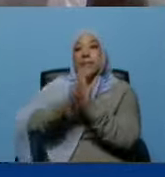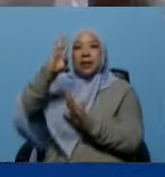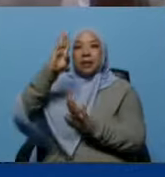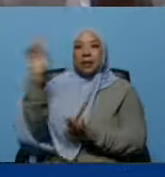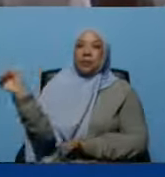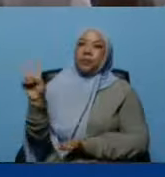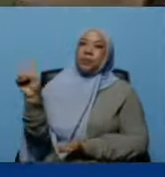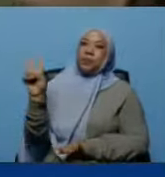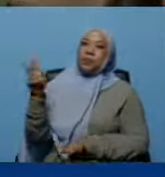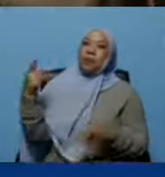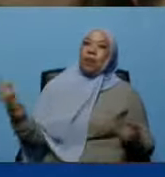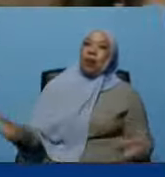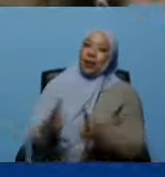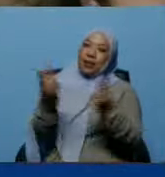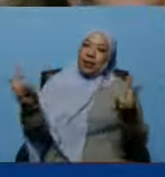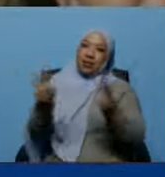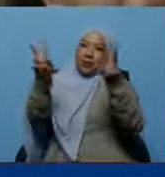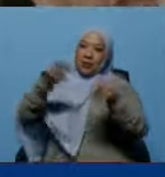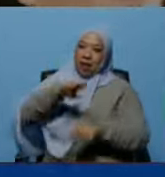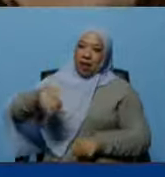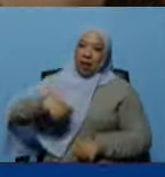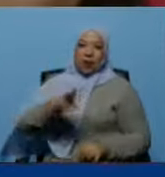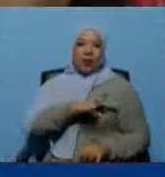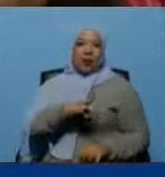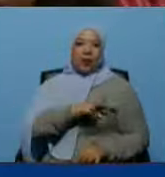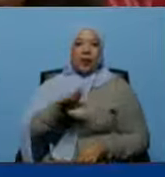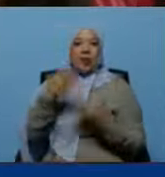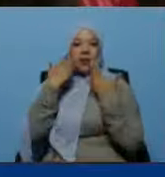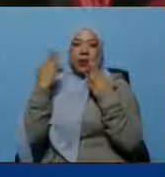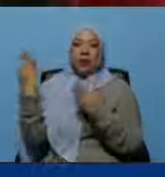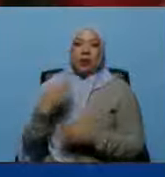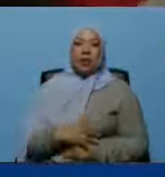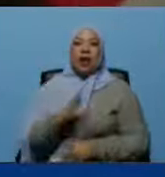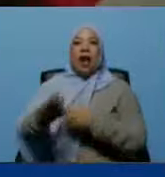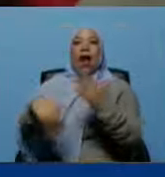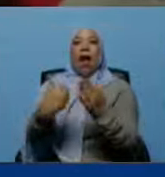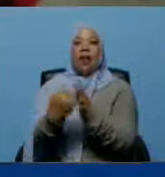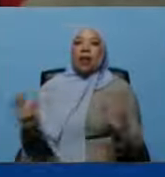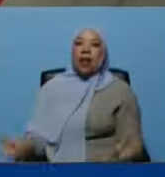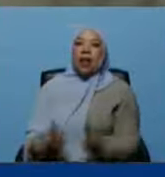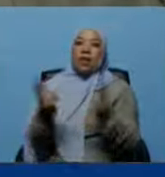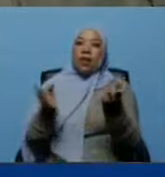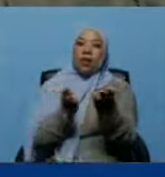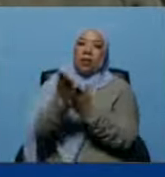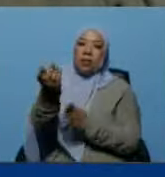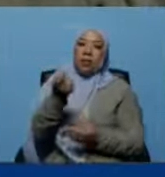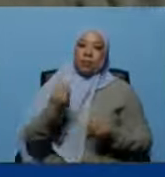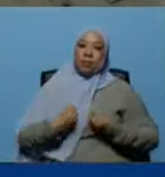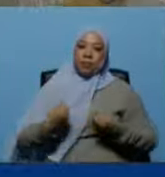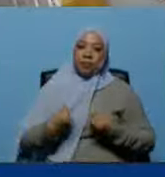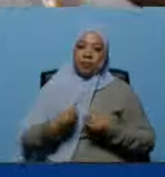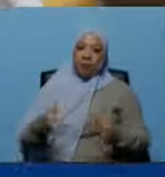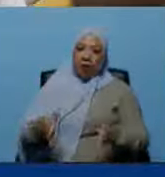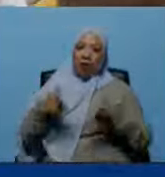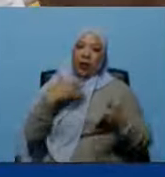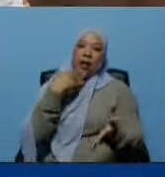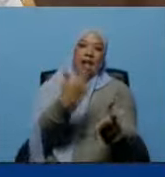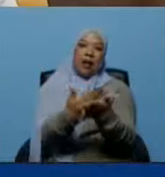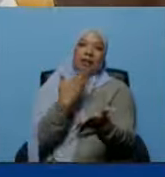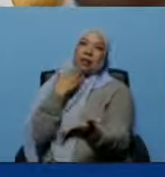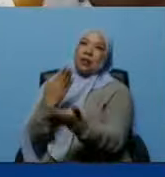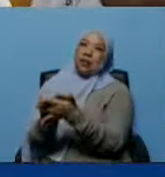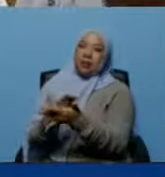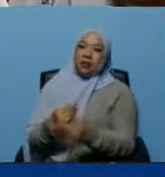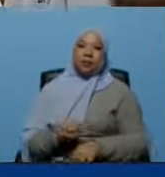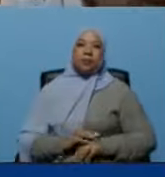porque la victoria nos pertenece hasta la victoria siempre gracias gracias